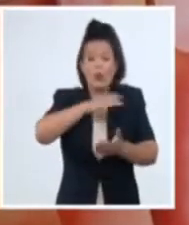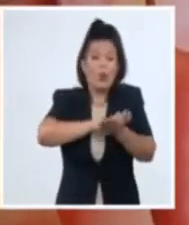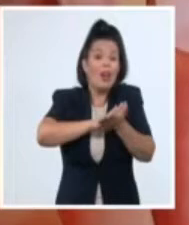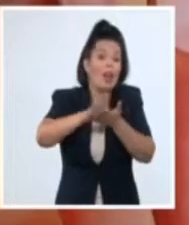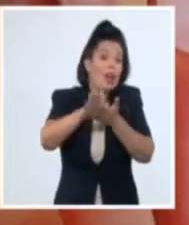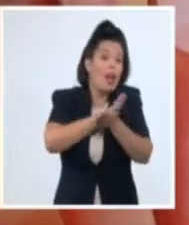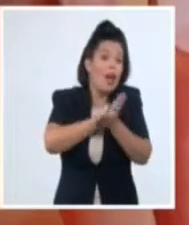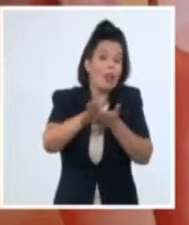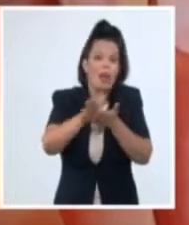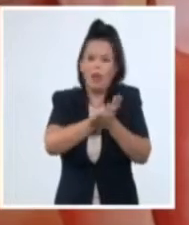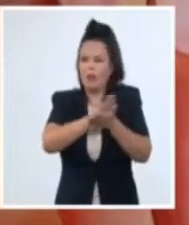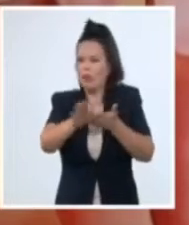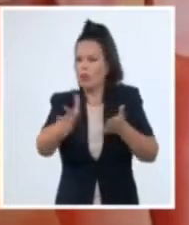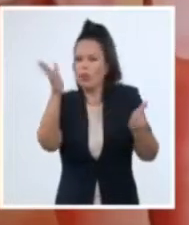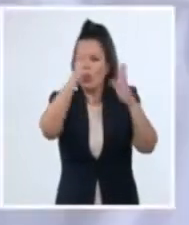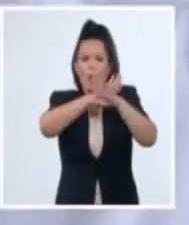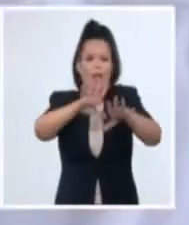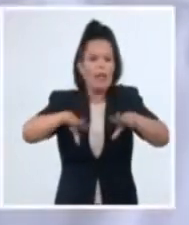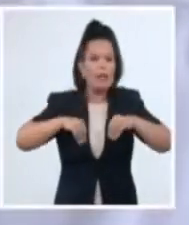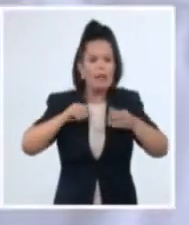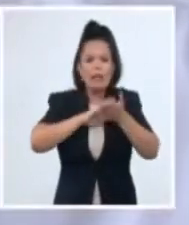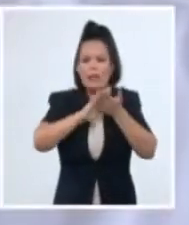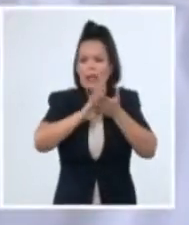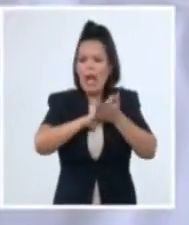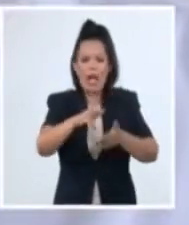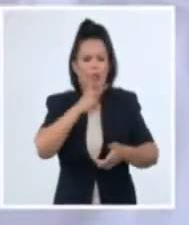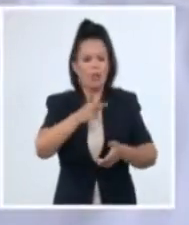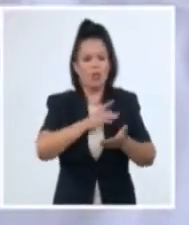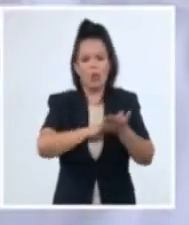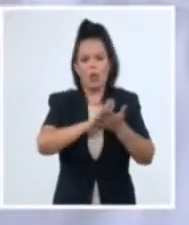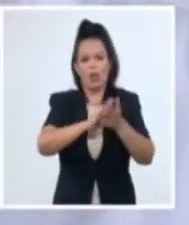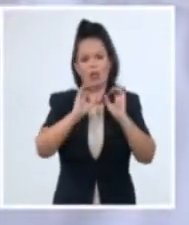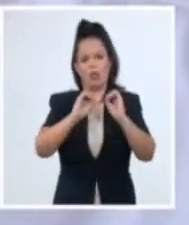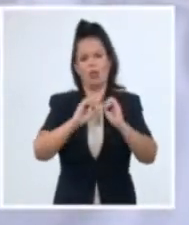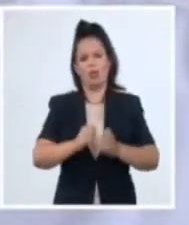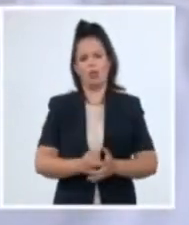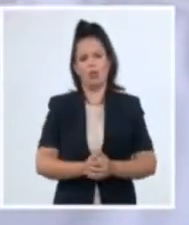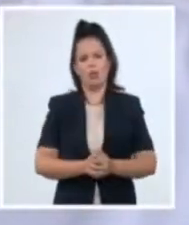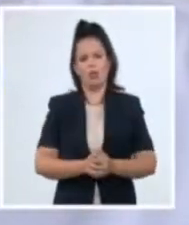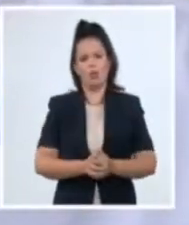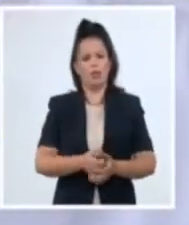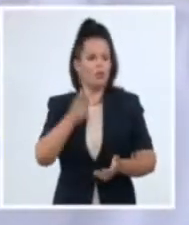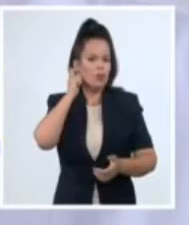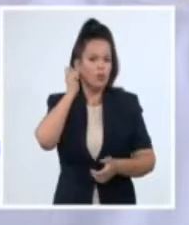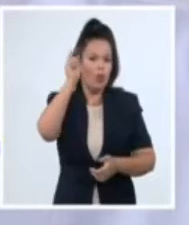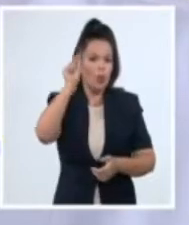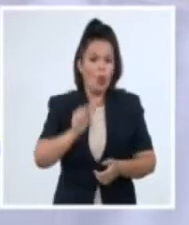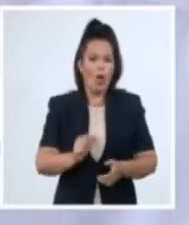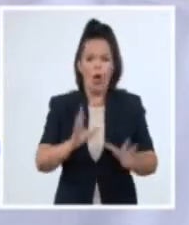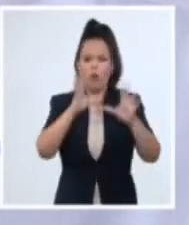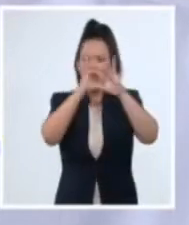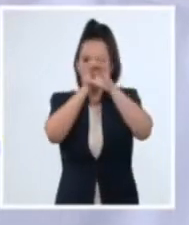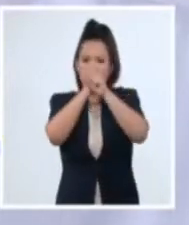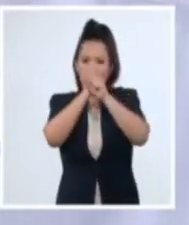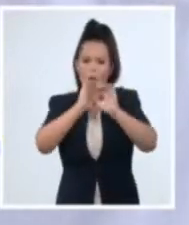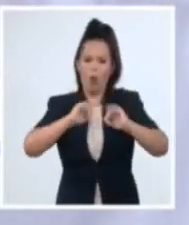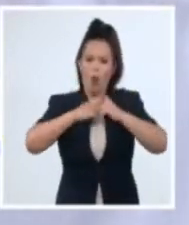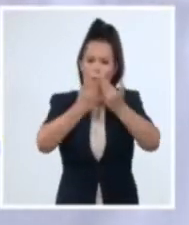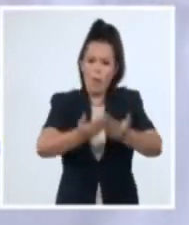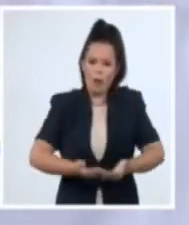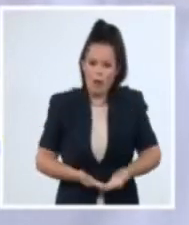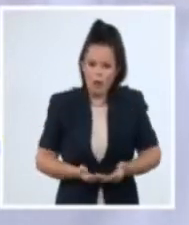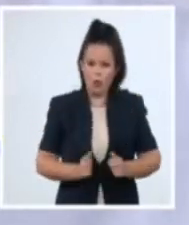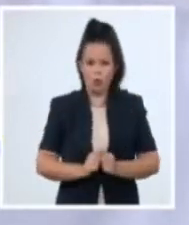su estado. Ocultaron totalmente el embarazo. Por lo tanto, es un parto extrahospitalario,